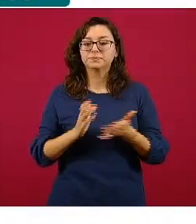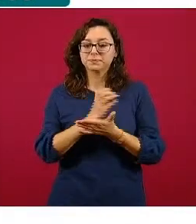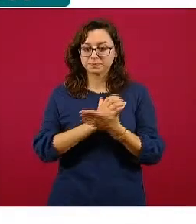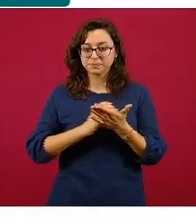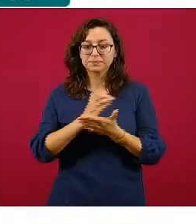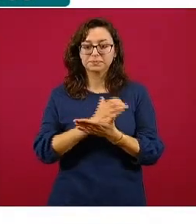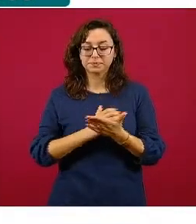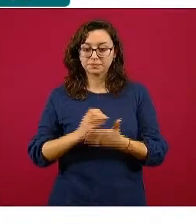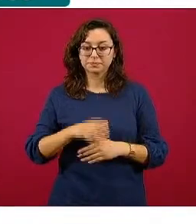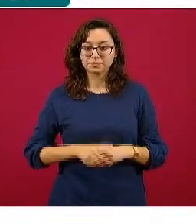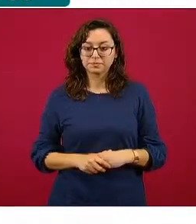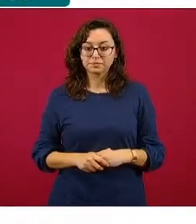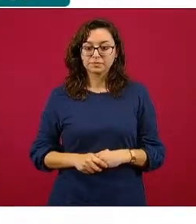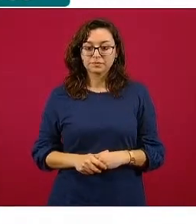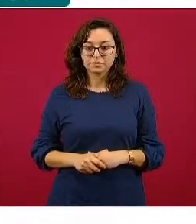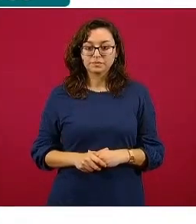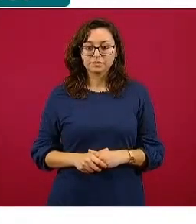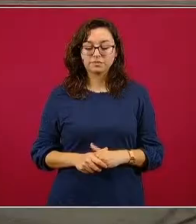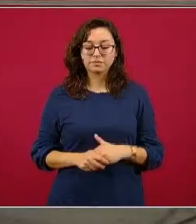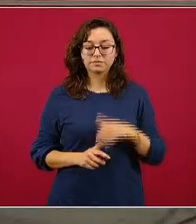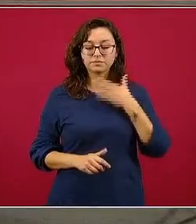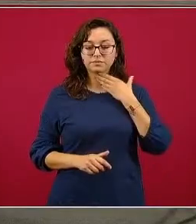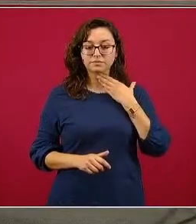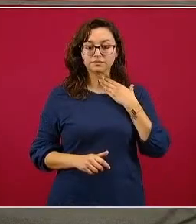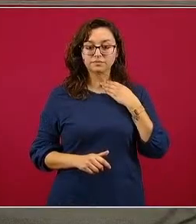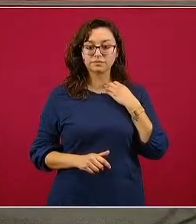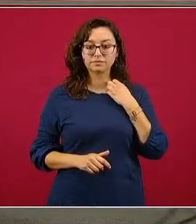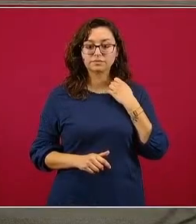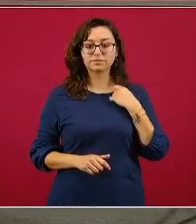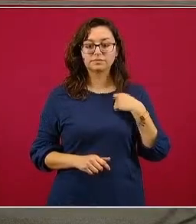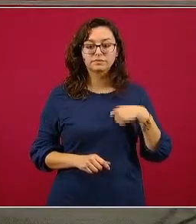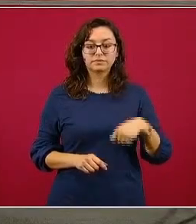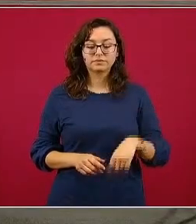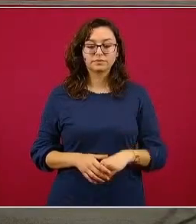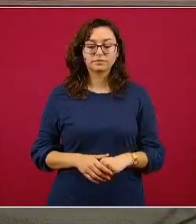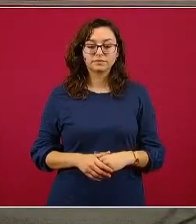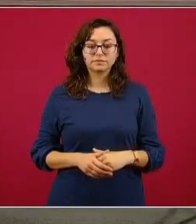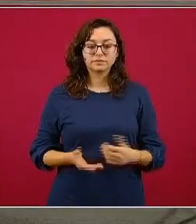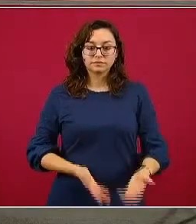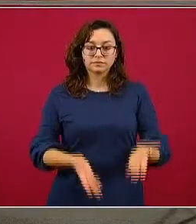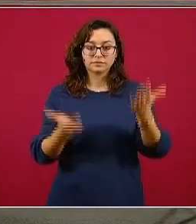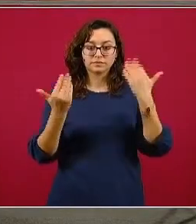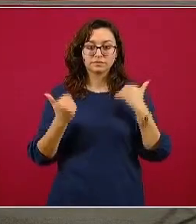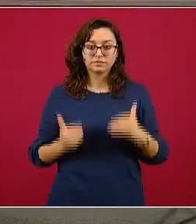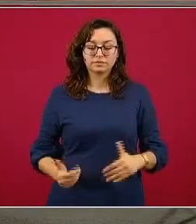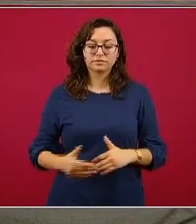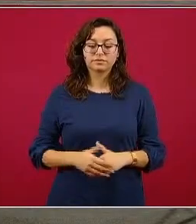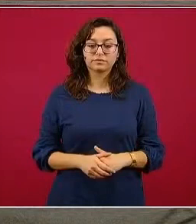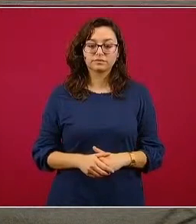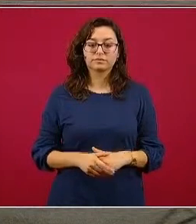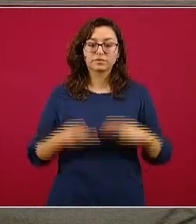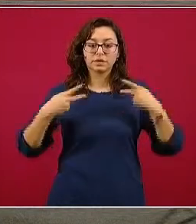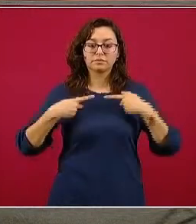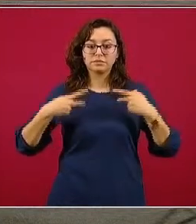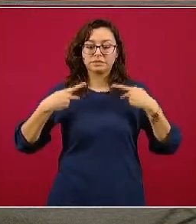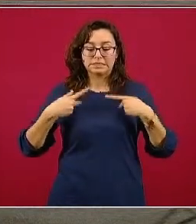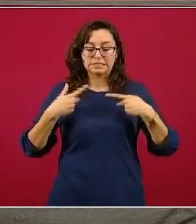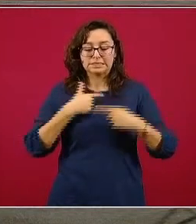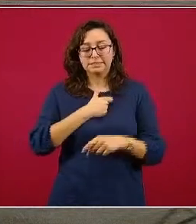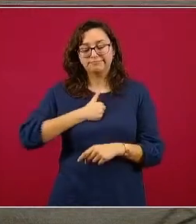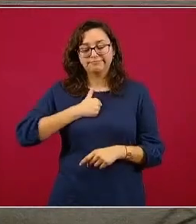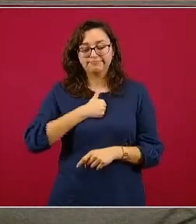enfermedad. Si vemos en la siguiente diapositiva, tenemos la actualización con el enfoque de las personas que